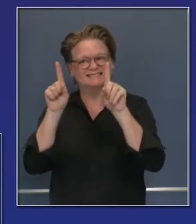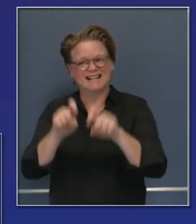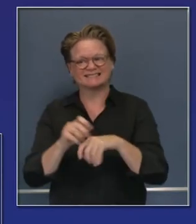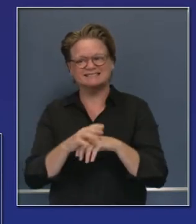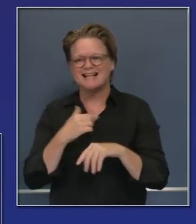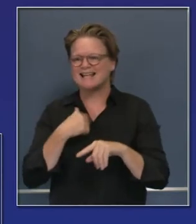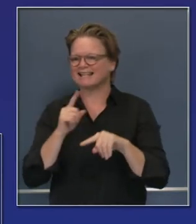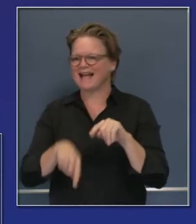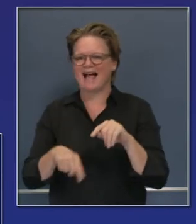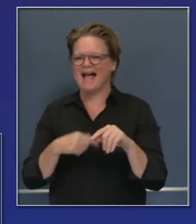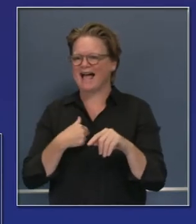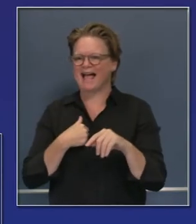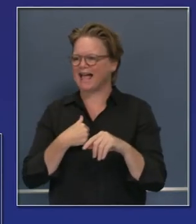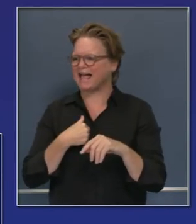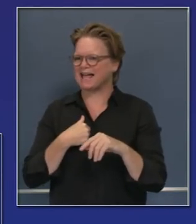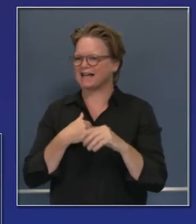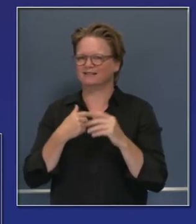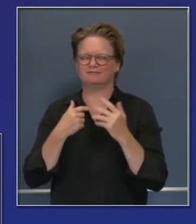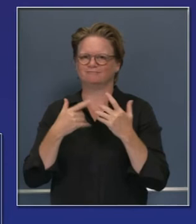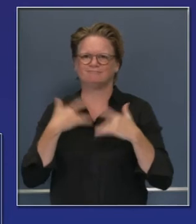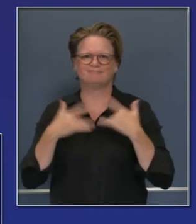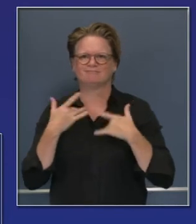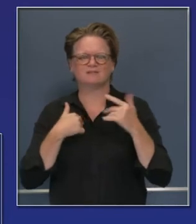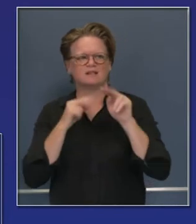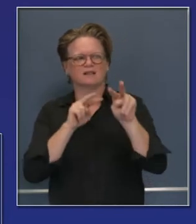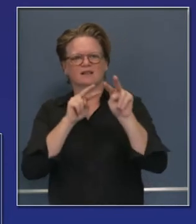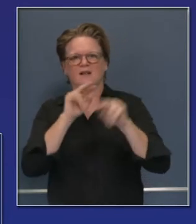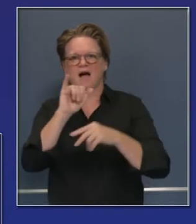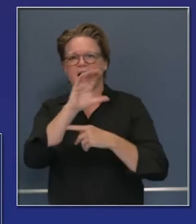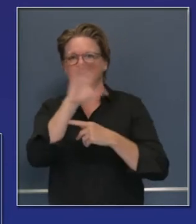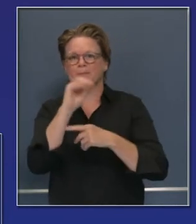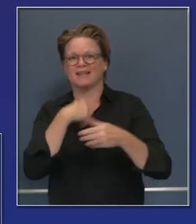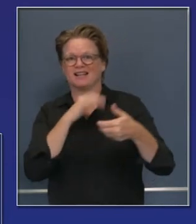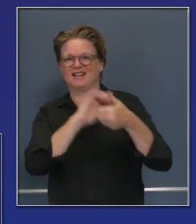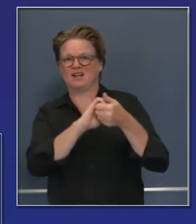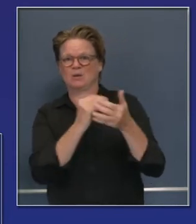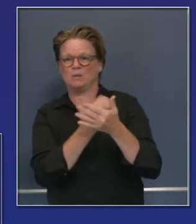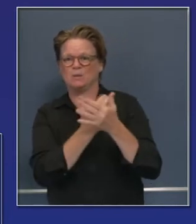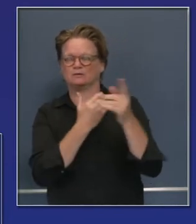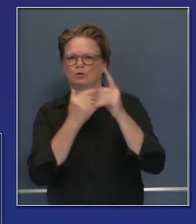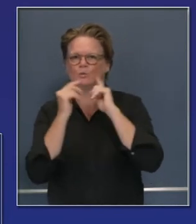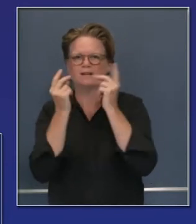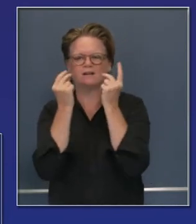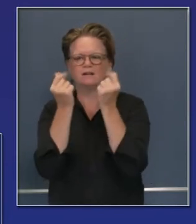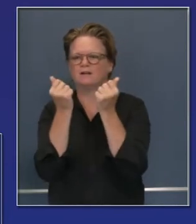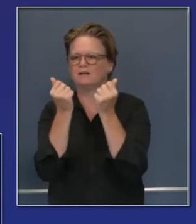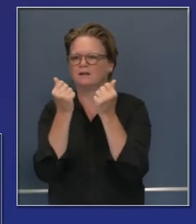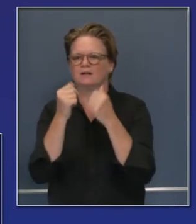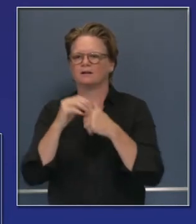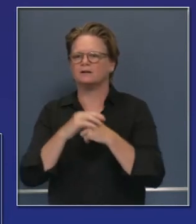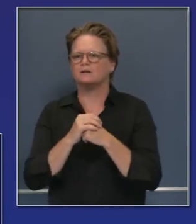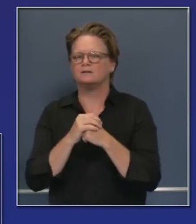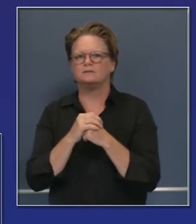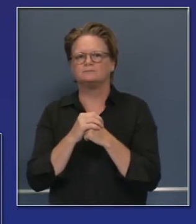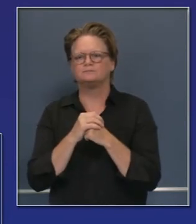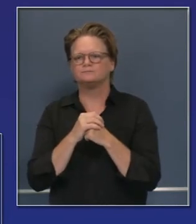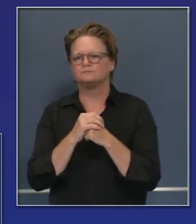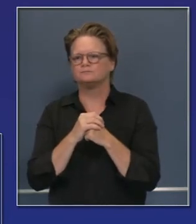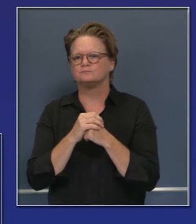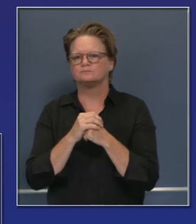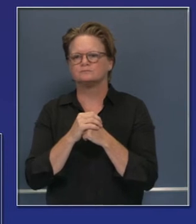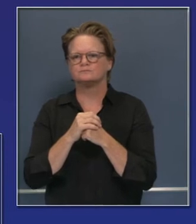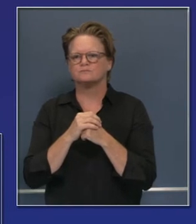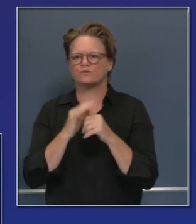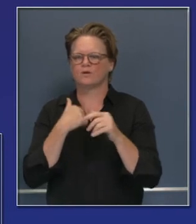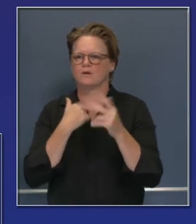esperando 8 a 10 semanas para que todo esté operacional no estamos quitando nada simplemente que vamos a añadir más pruebas diagnósticas a